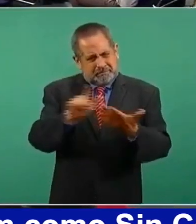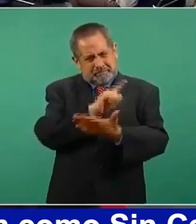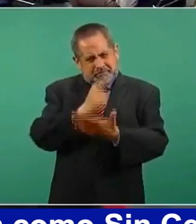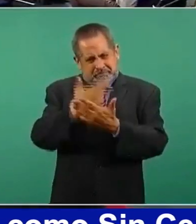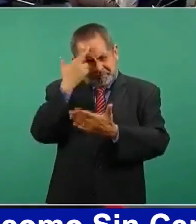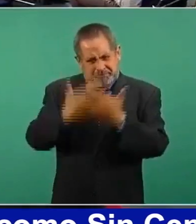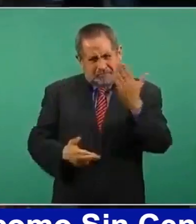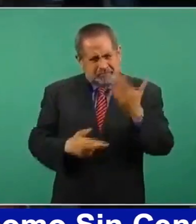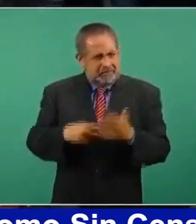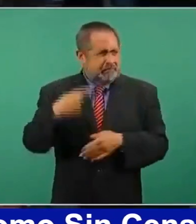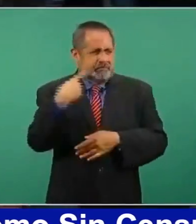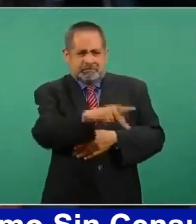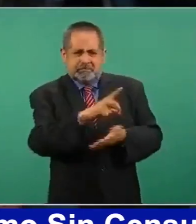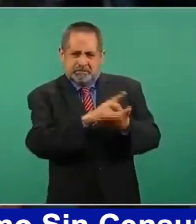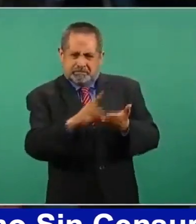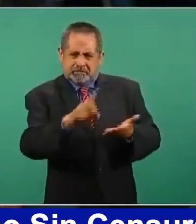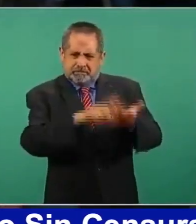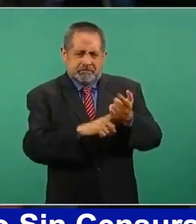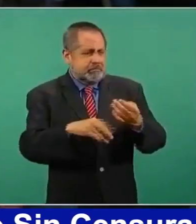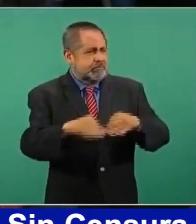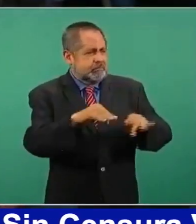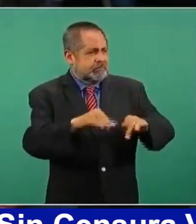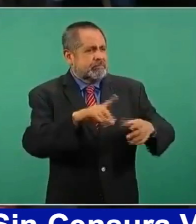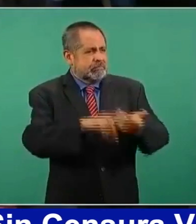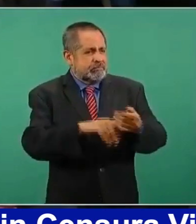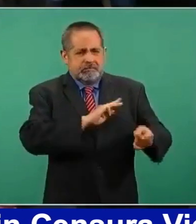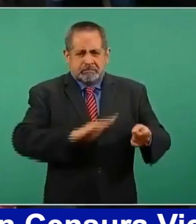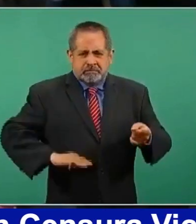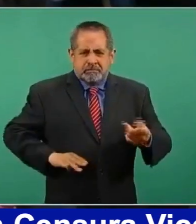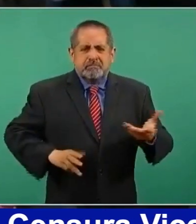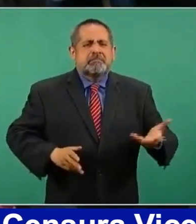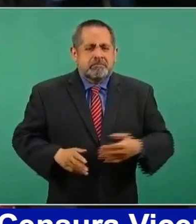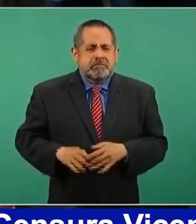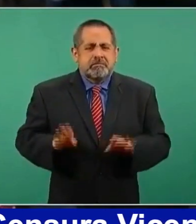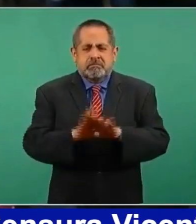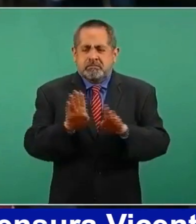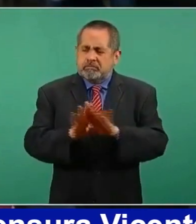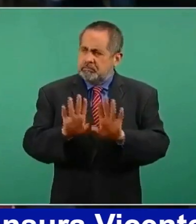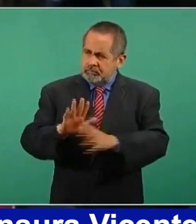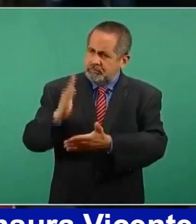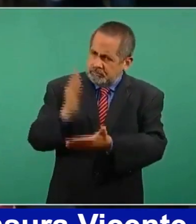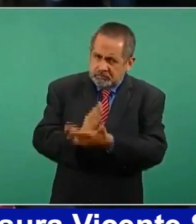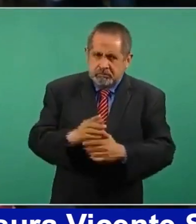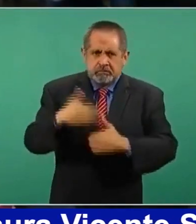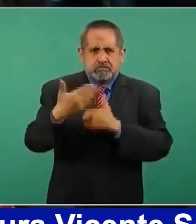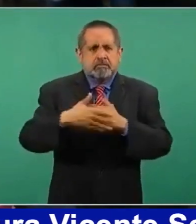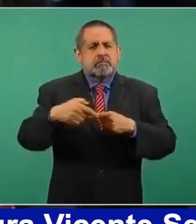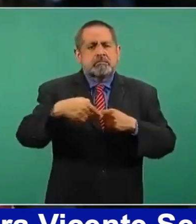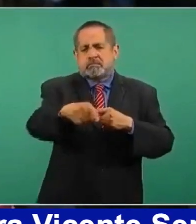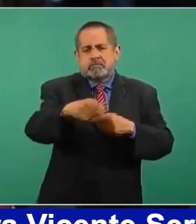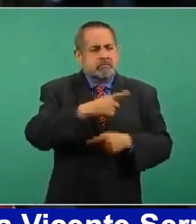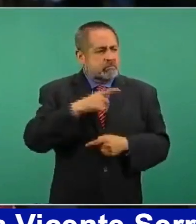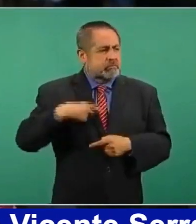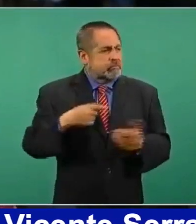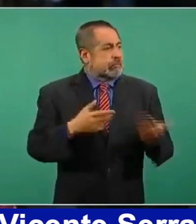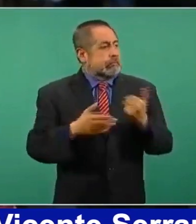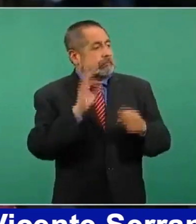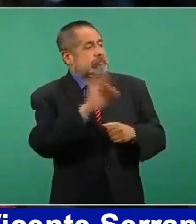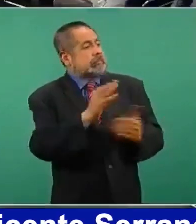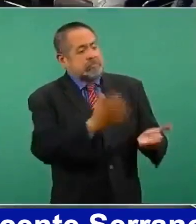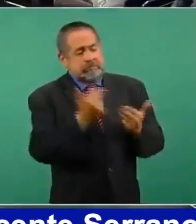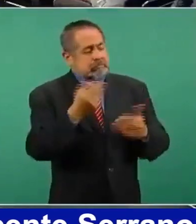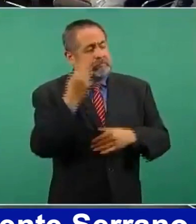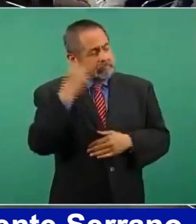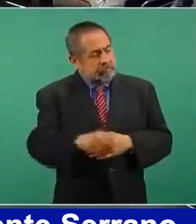derechos de los trabajadores municipales y estatales? ¿Cómo se va a combatir esto en las elecciones de que ya no acarrean a los funcionarios?